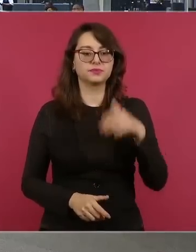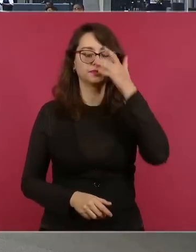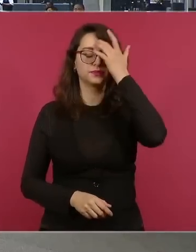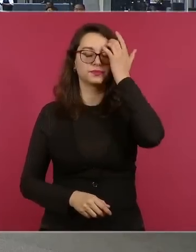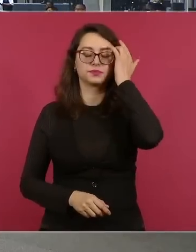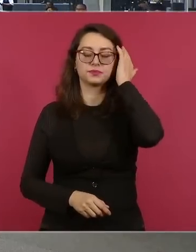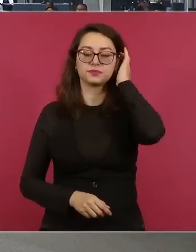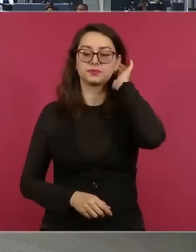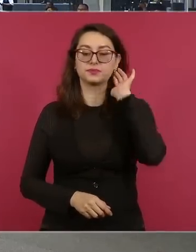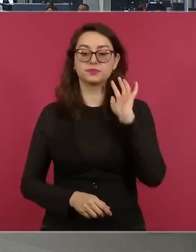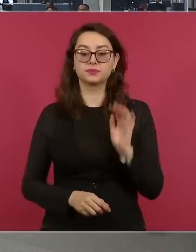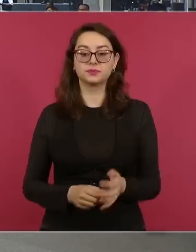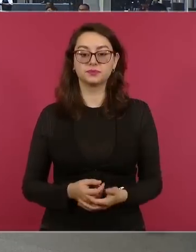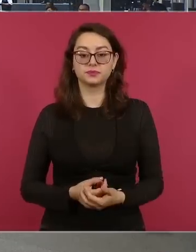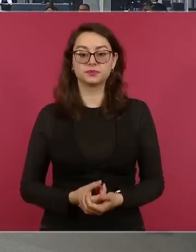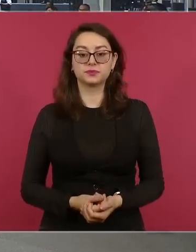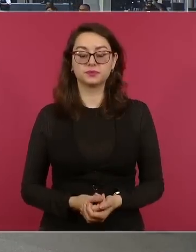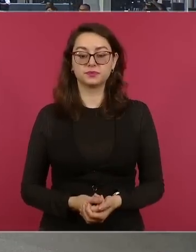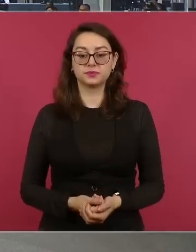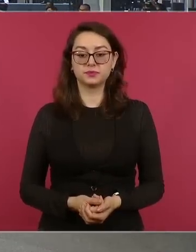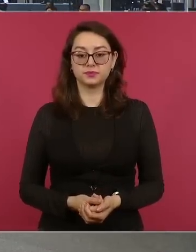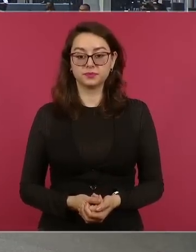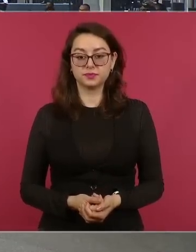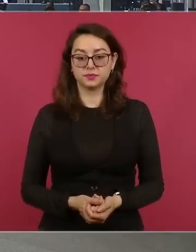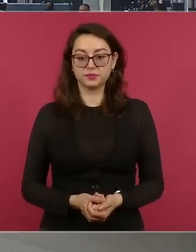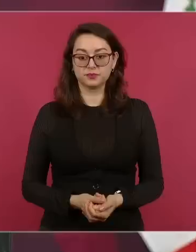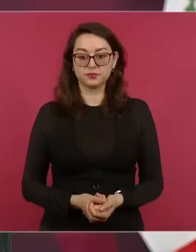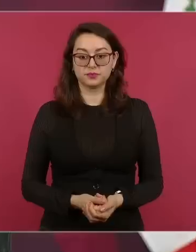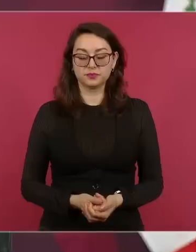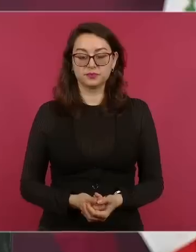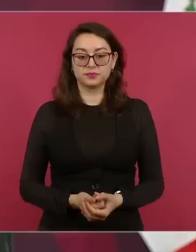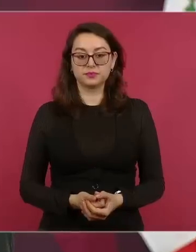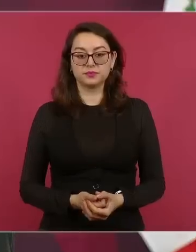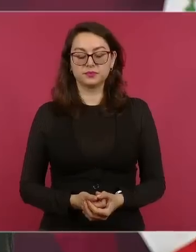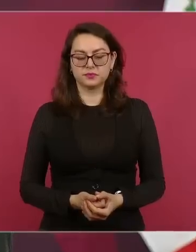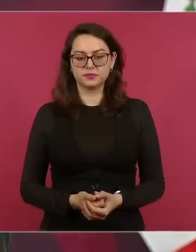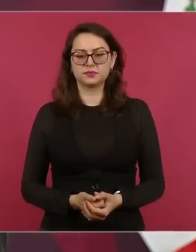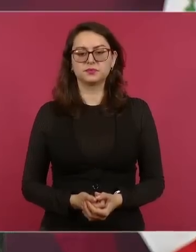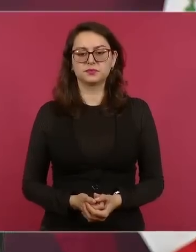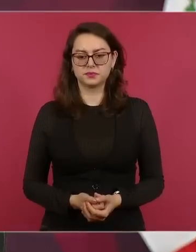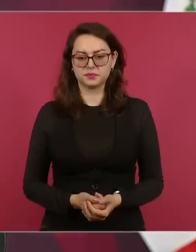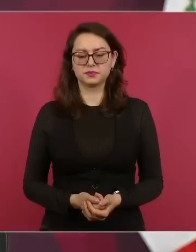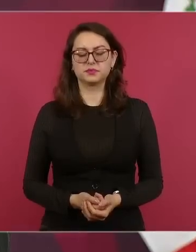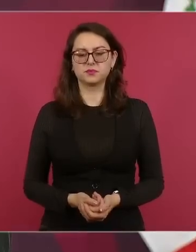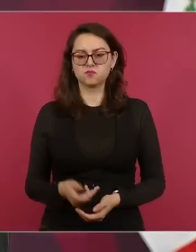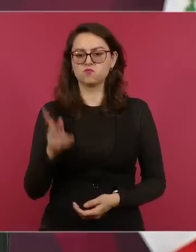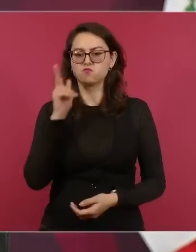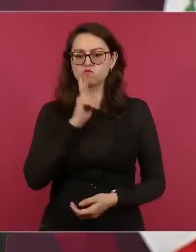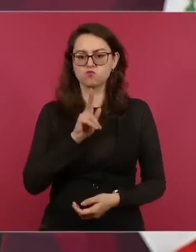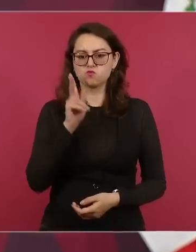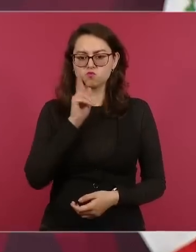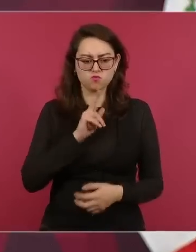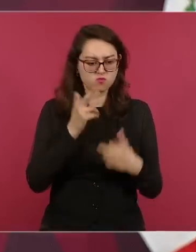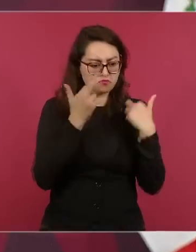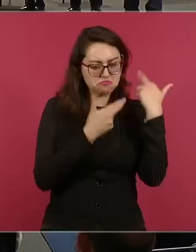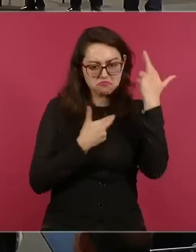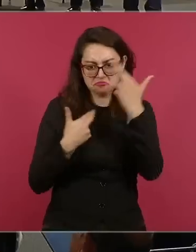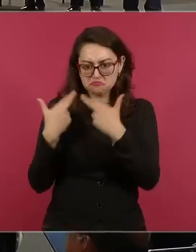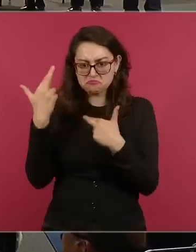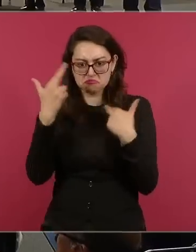en esta misma temporada? Sí, están haciendo las pruebas, ya están por